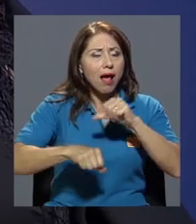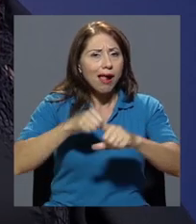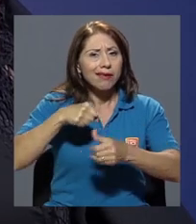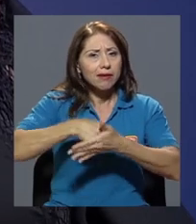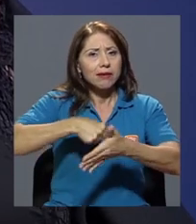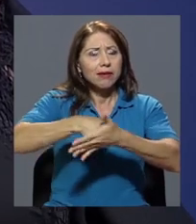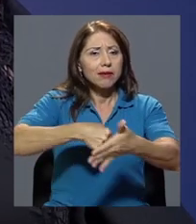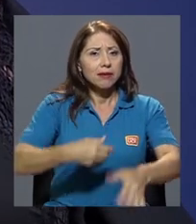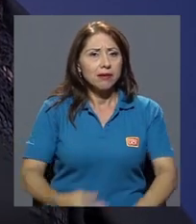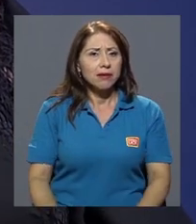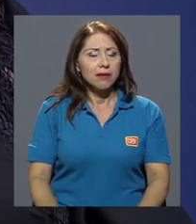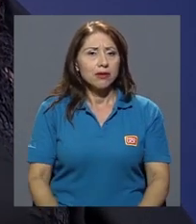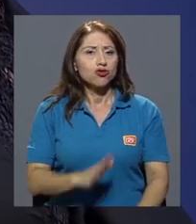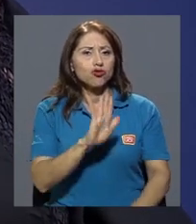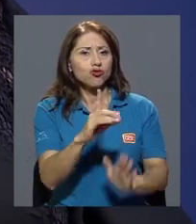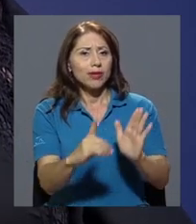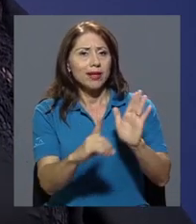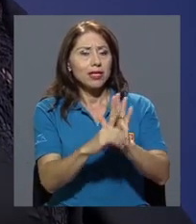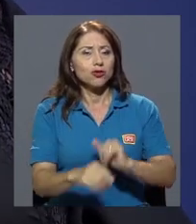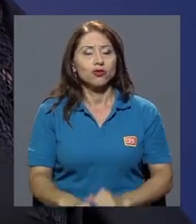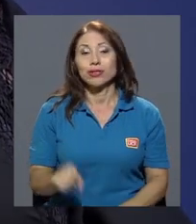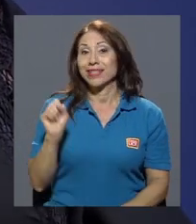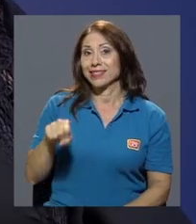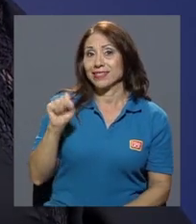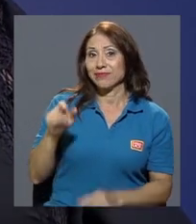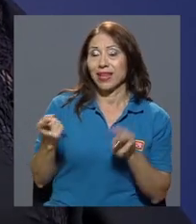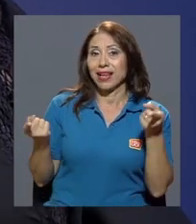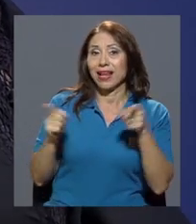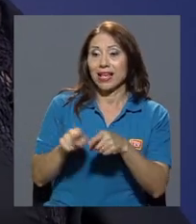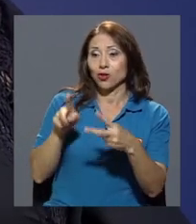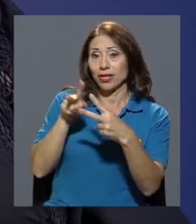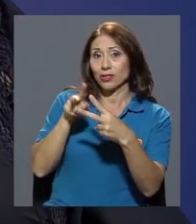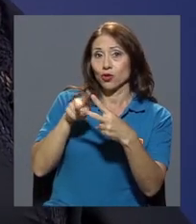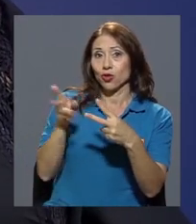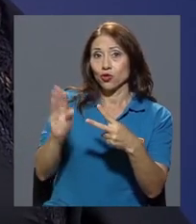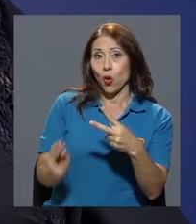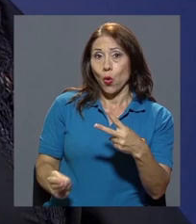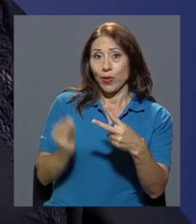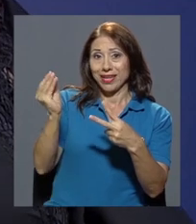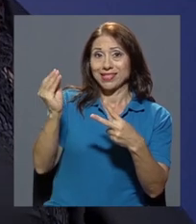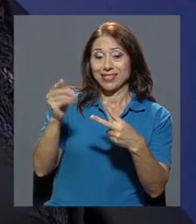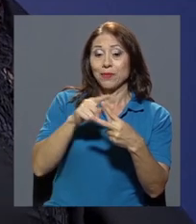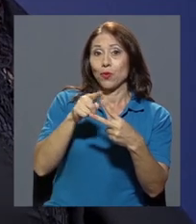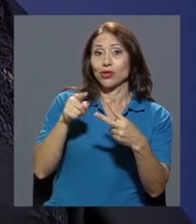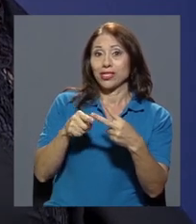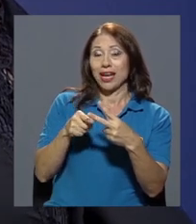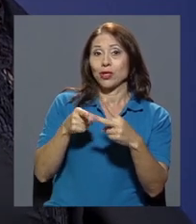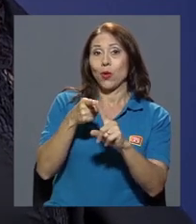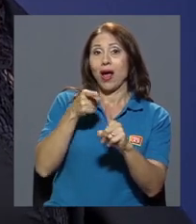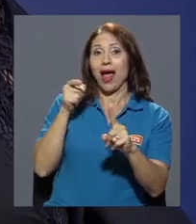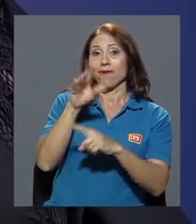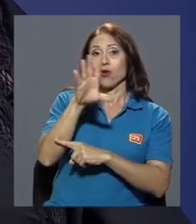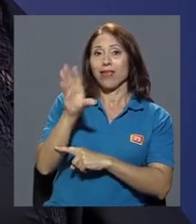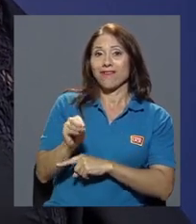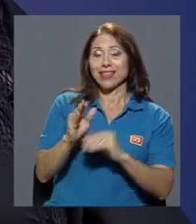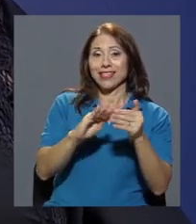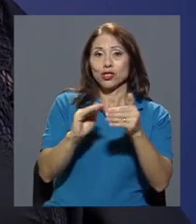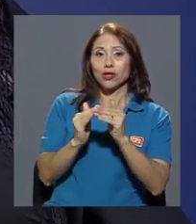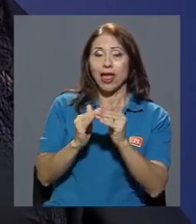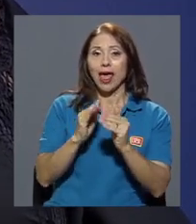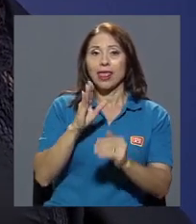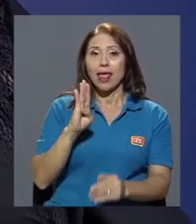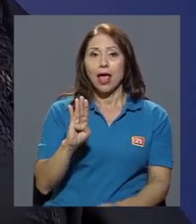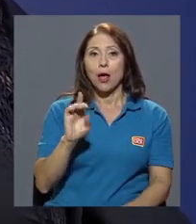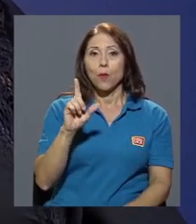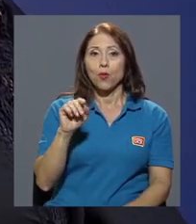Sí, mira, el caso de estos dos jóvenes, por cierto afrodescendientes, de la ciudad de Bluefields,